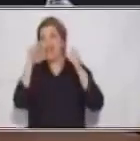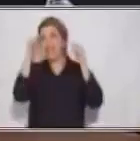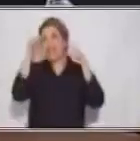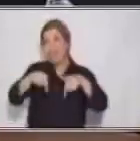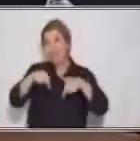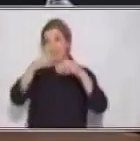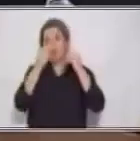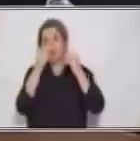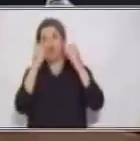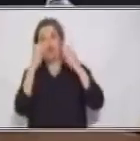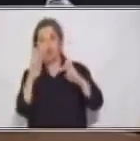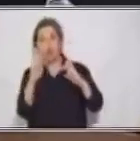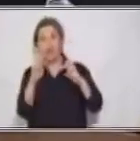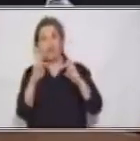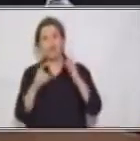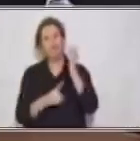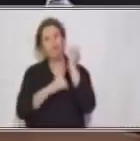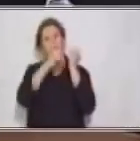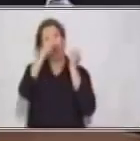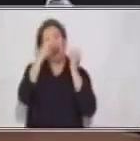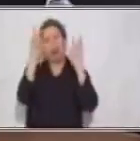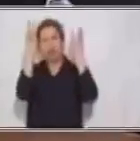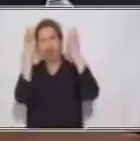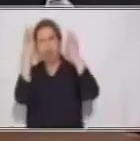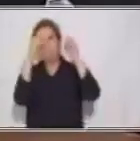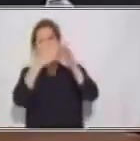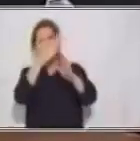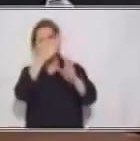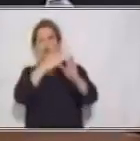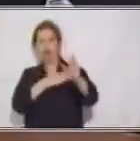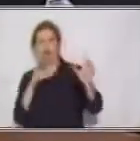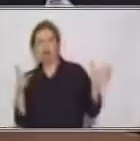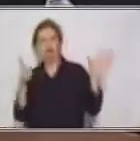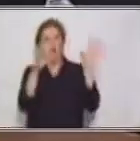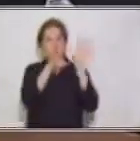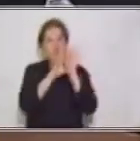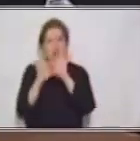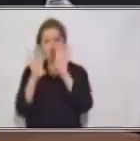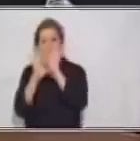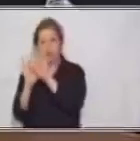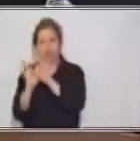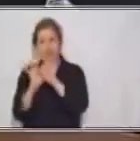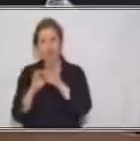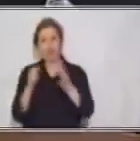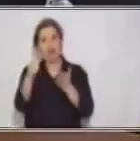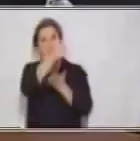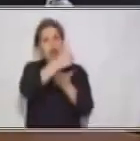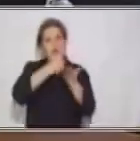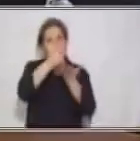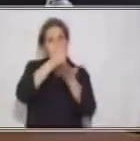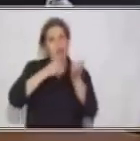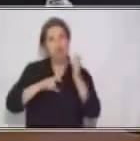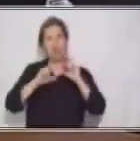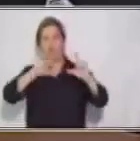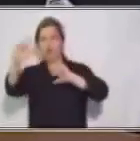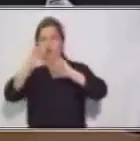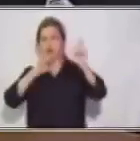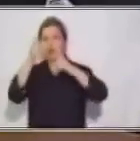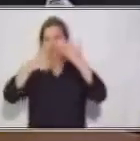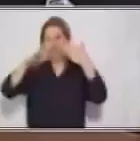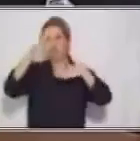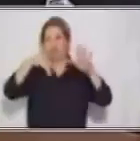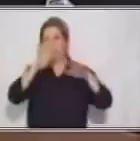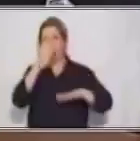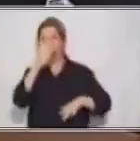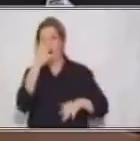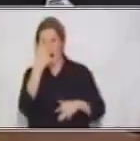oportunidad desarrollaré el tema Preposiciones y Conjunciones del Área de Comunicación y Lenguaje de Cuarto Grado.